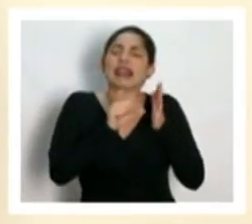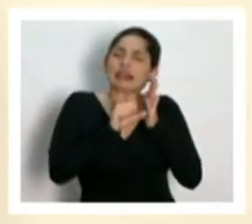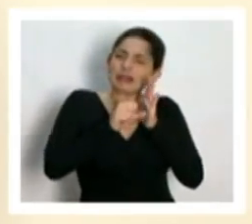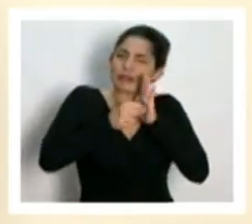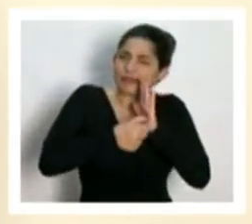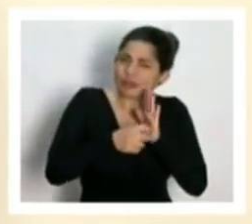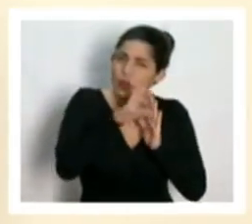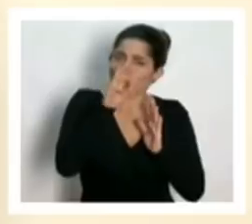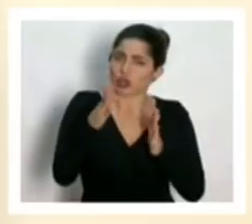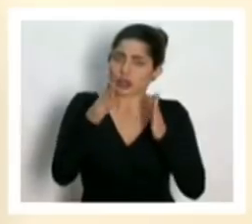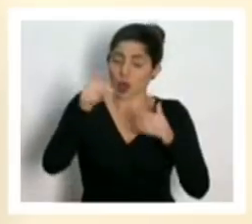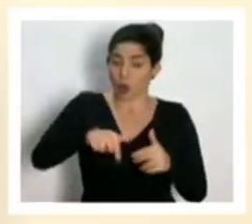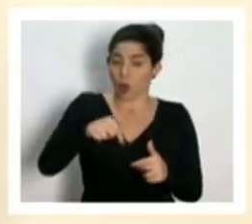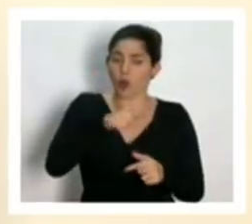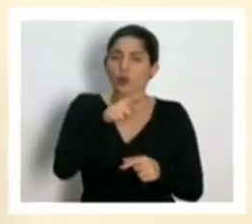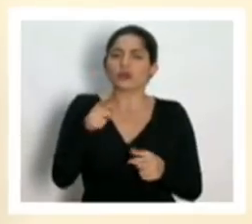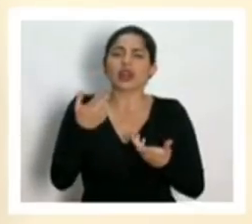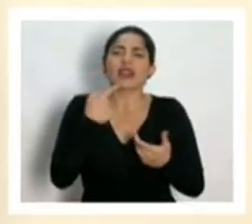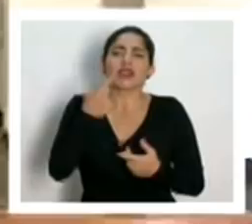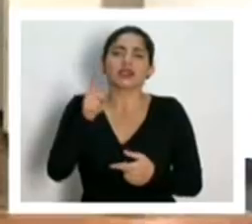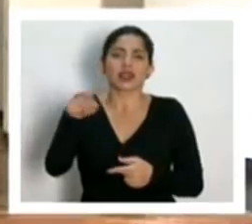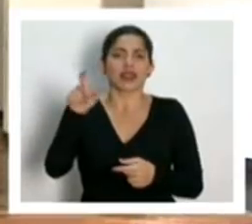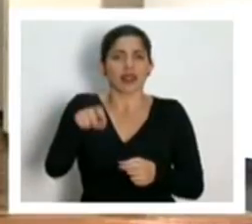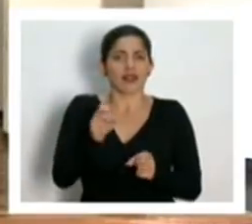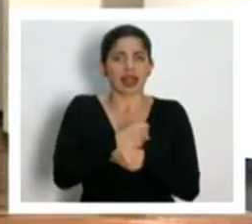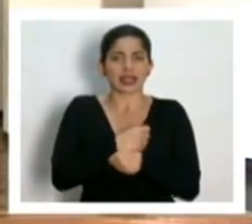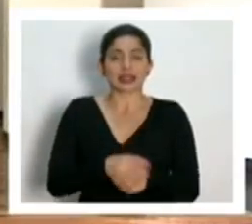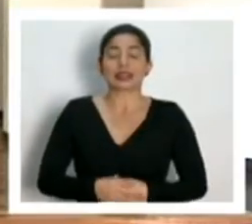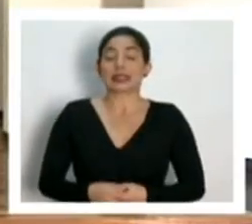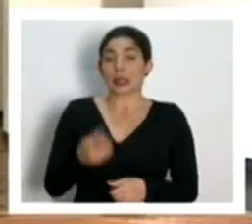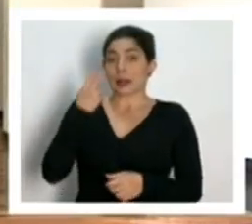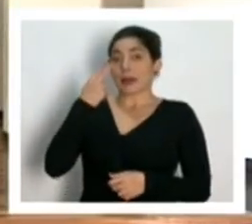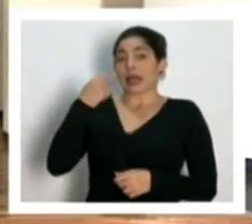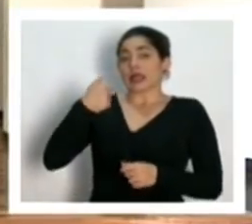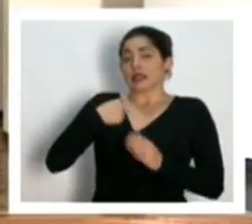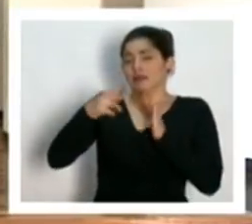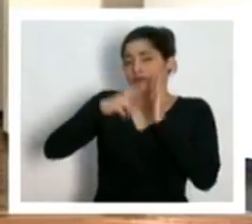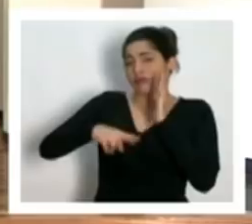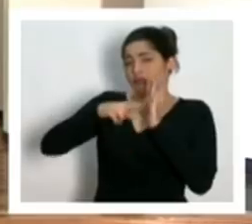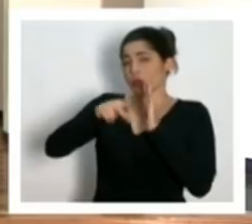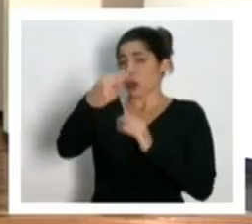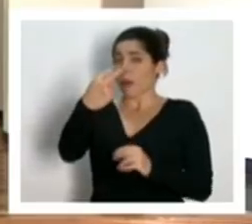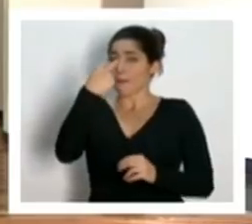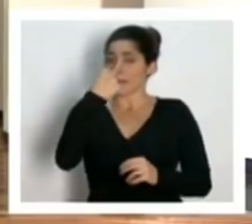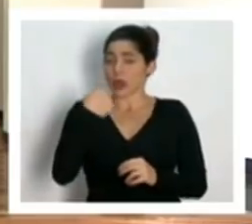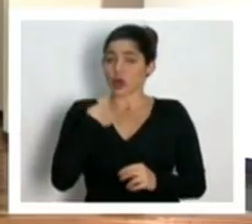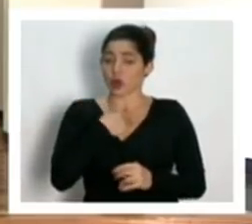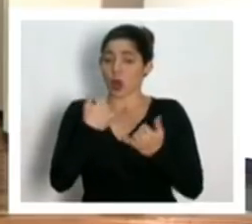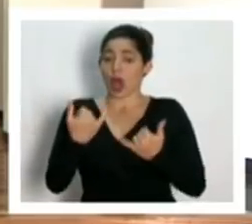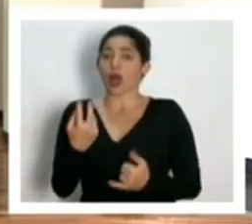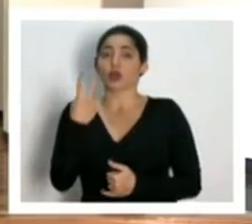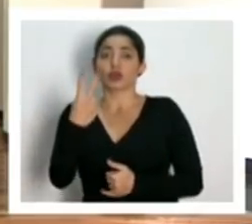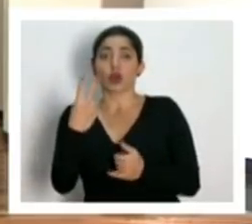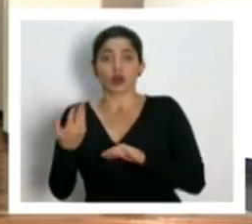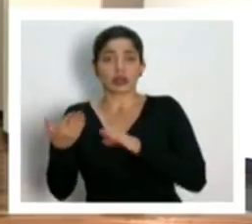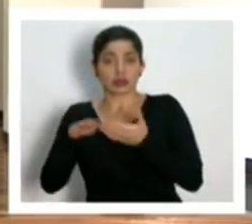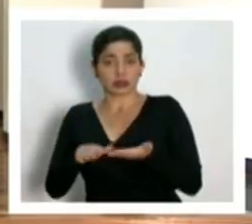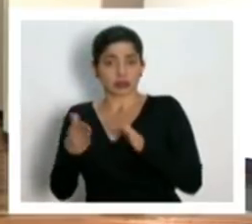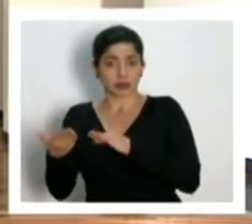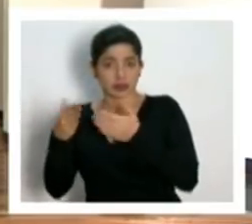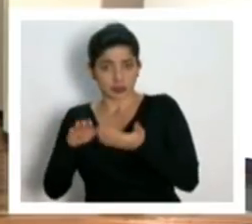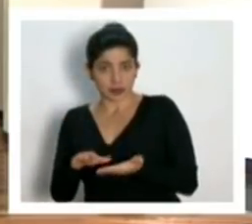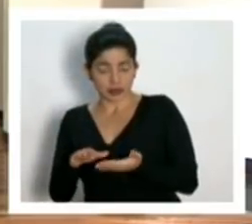costarricenses hoy que debemos hacer? Mira mi insistencia es ustedes ven que estamos con dos fallecidos y